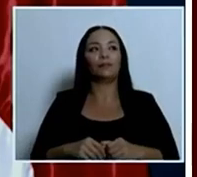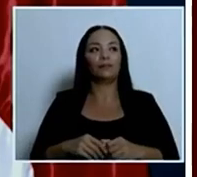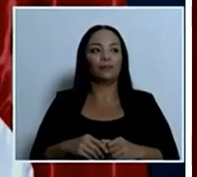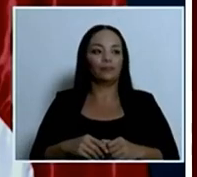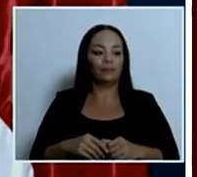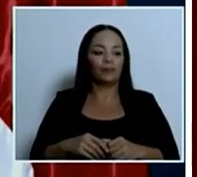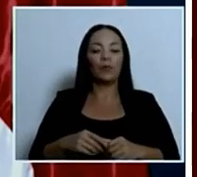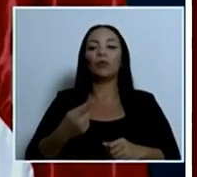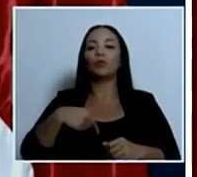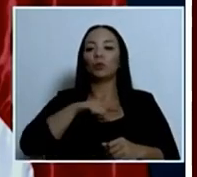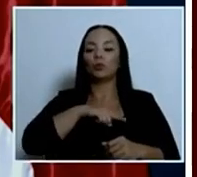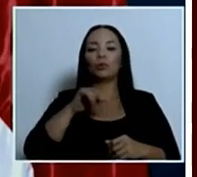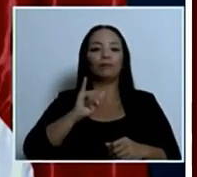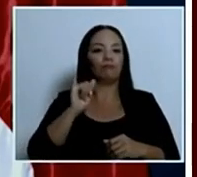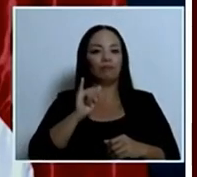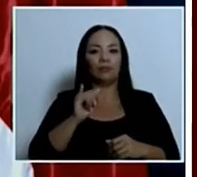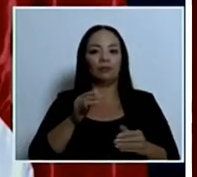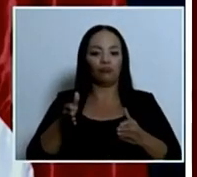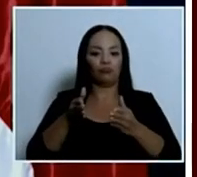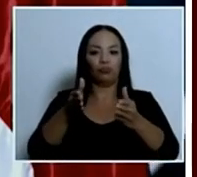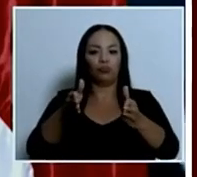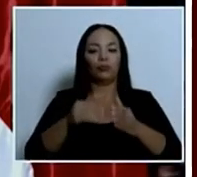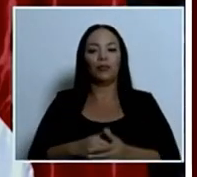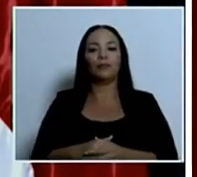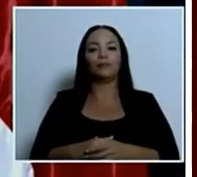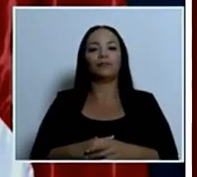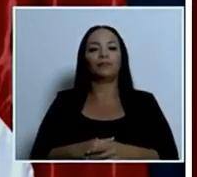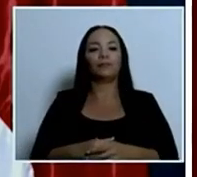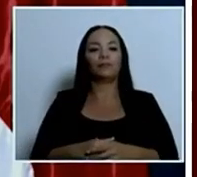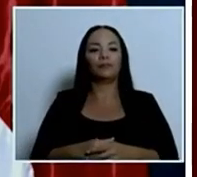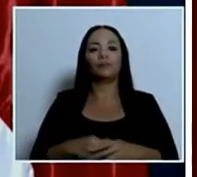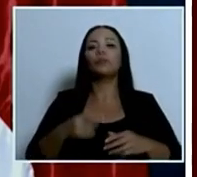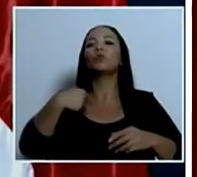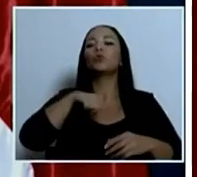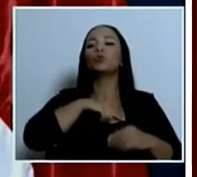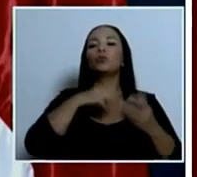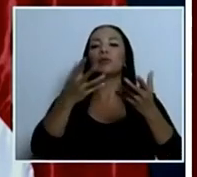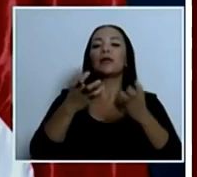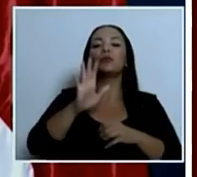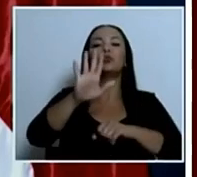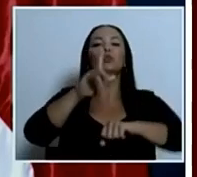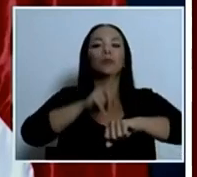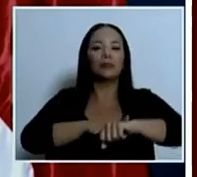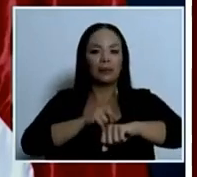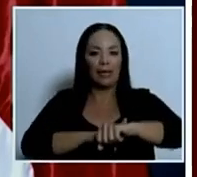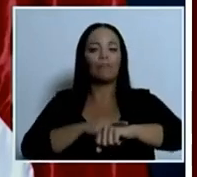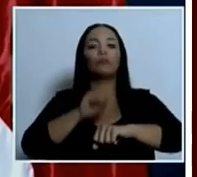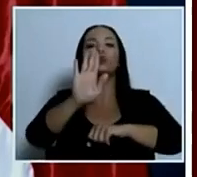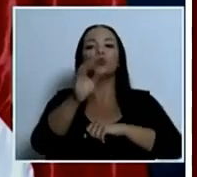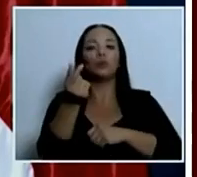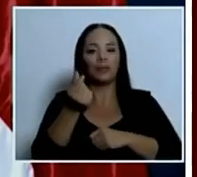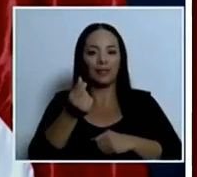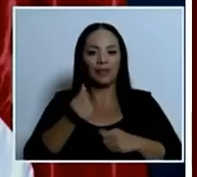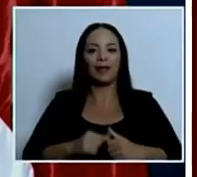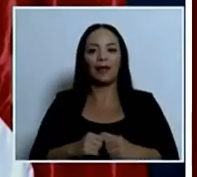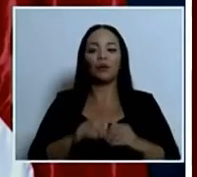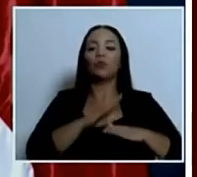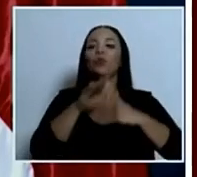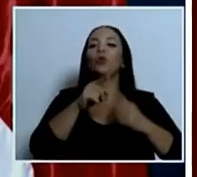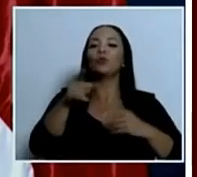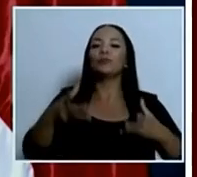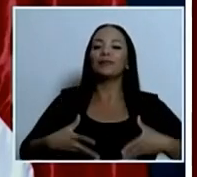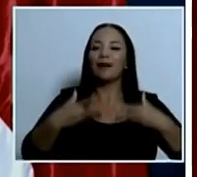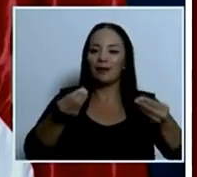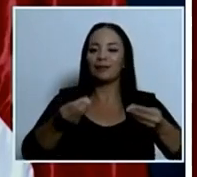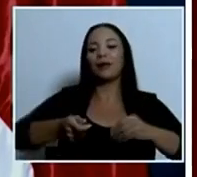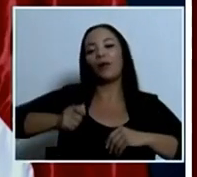y lo que queremos es que su tiempo, su dinero, lo que gastan abogados